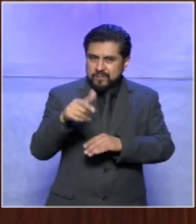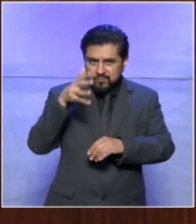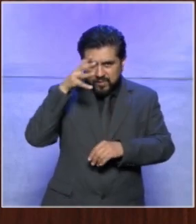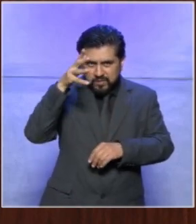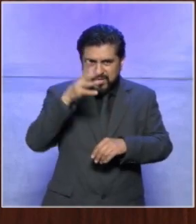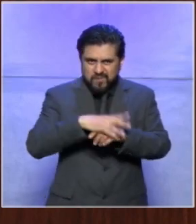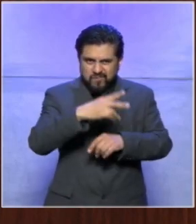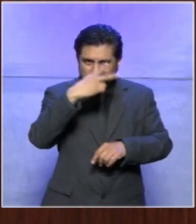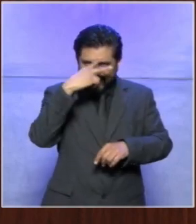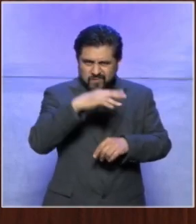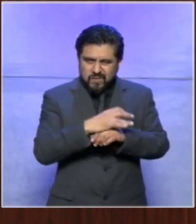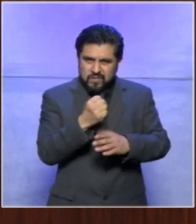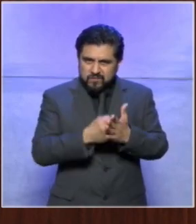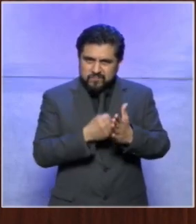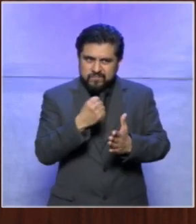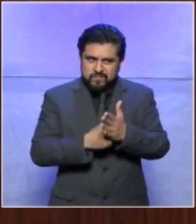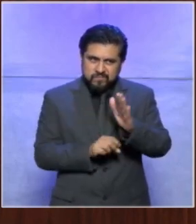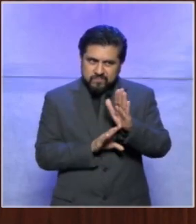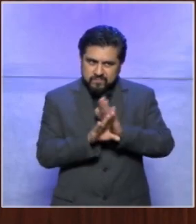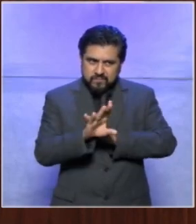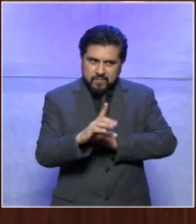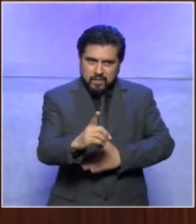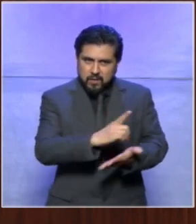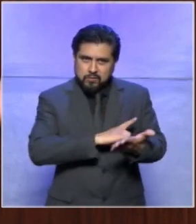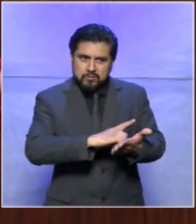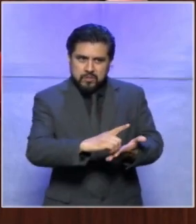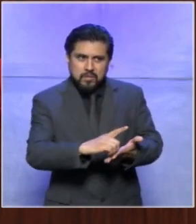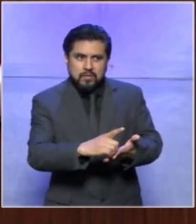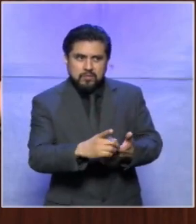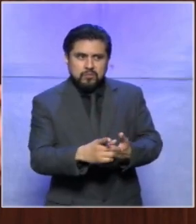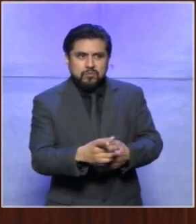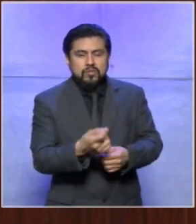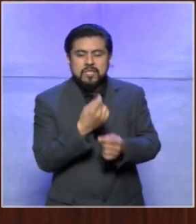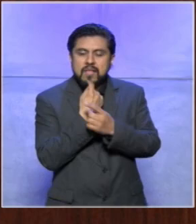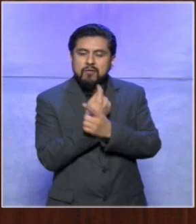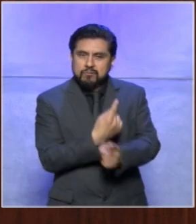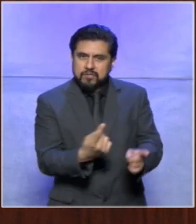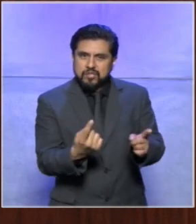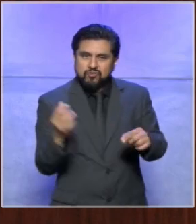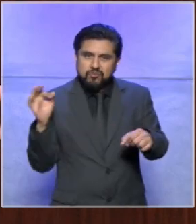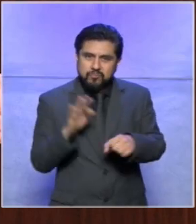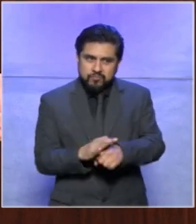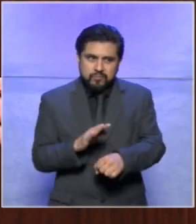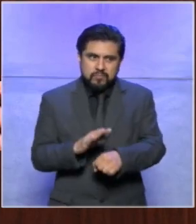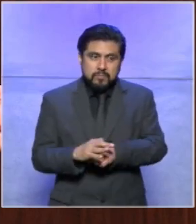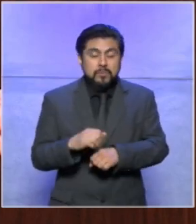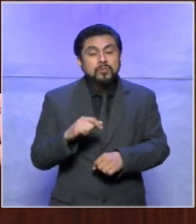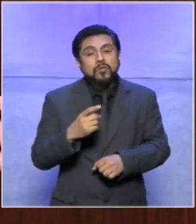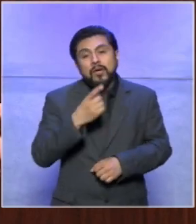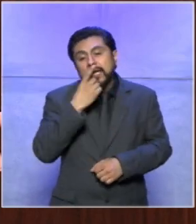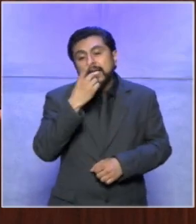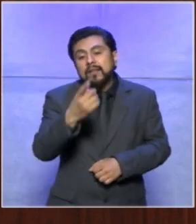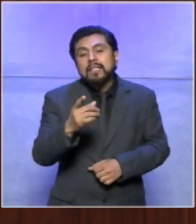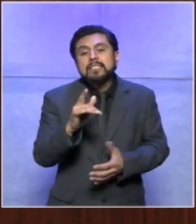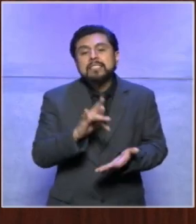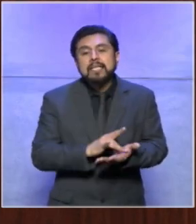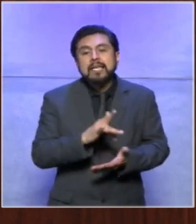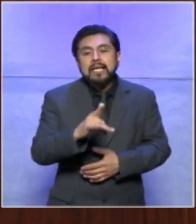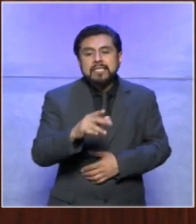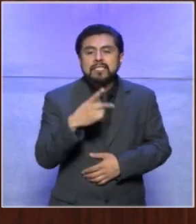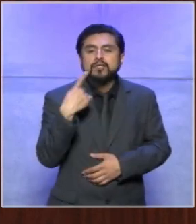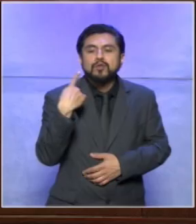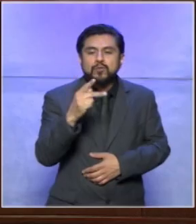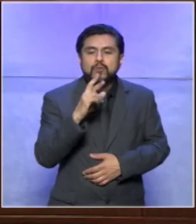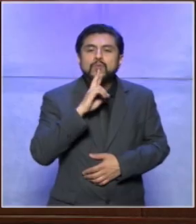luchando por la democracia de nuestro país y por los derechos por supuesto que de la niñez y bueno yo te quiero agradecer muchísimo esta